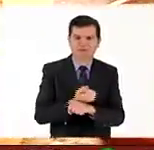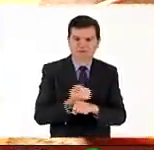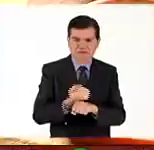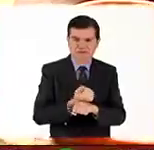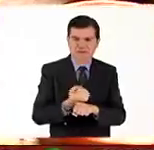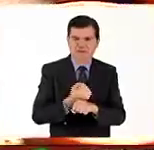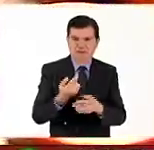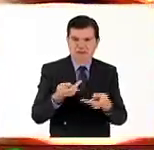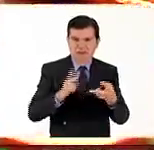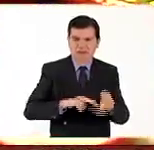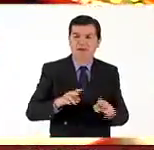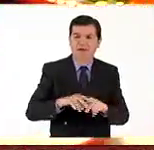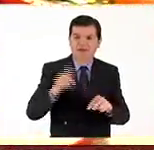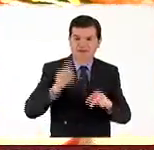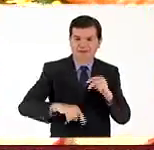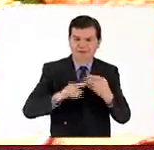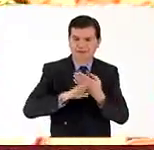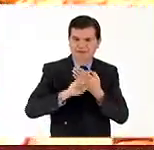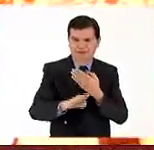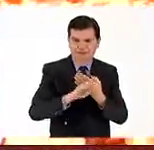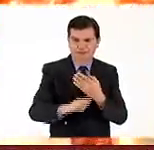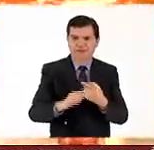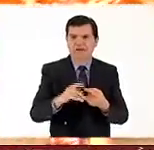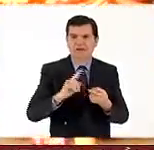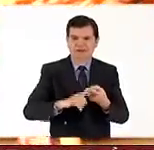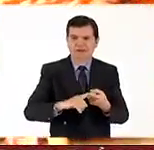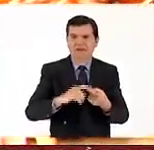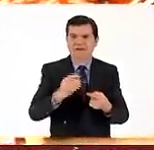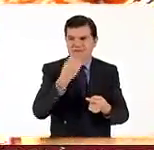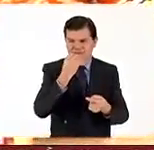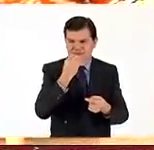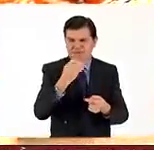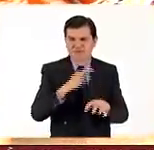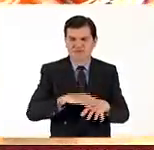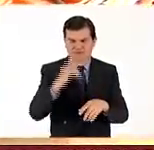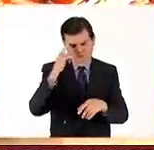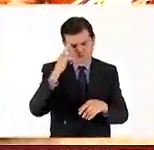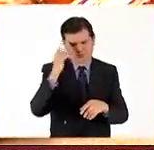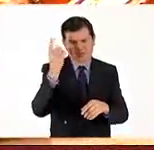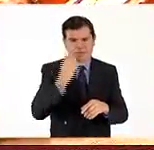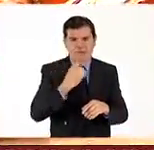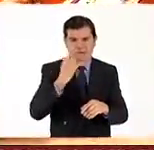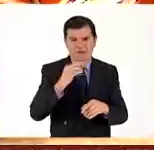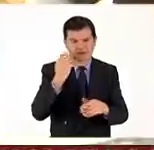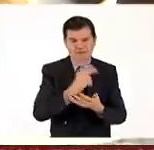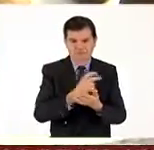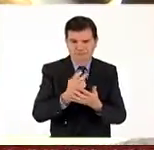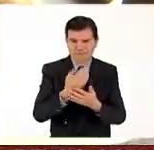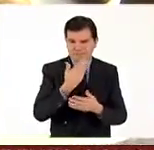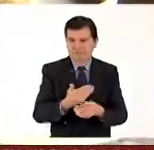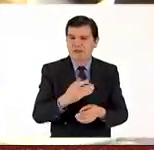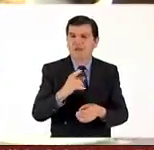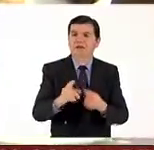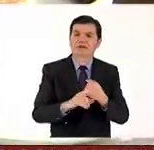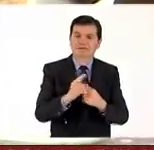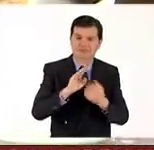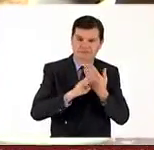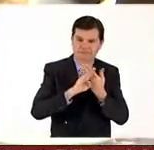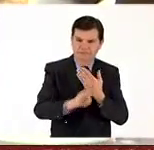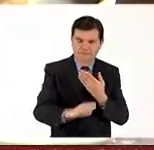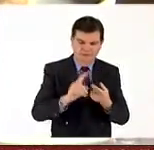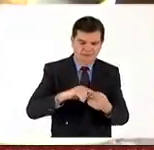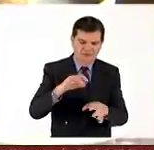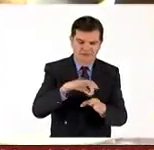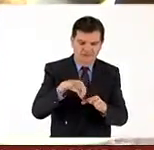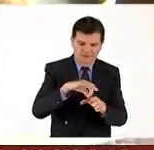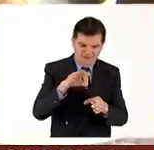contrario, deberán de evitarse alimentos excitantes si se desea mantener el sueño durante la noche. Es recomendable evitar el